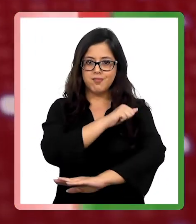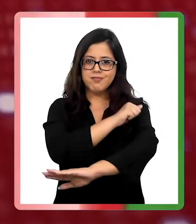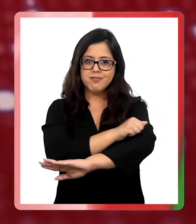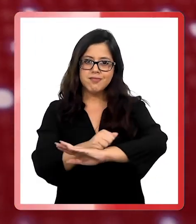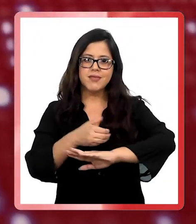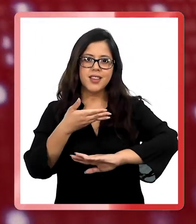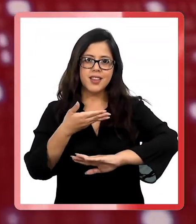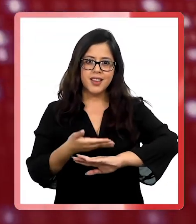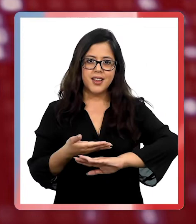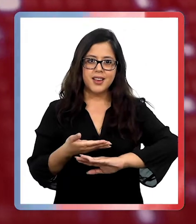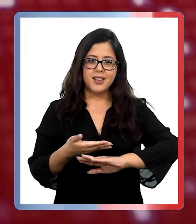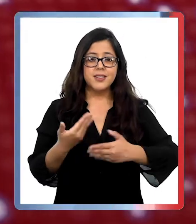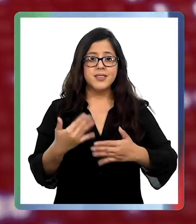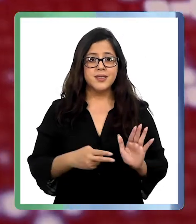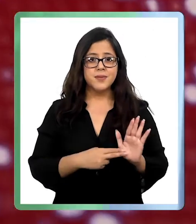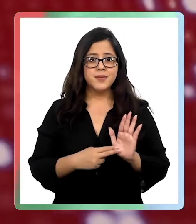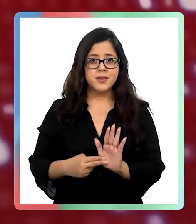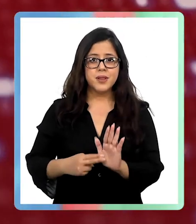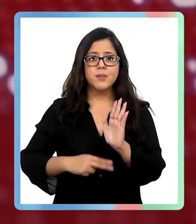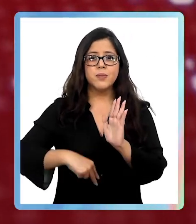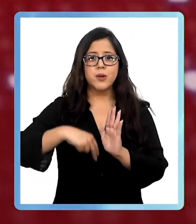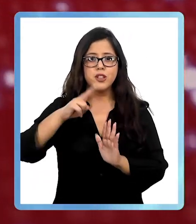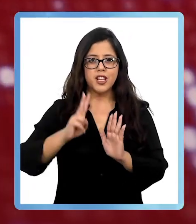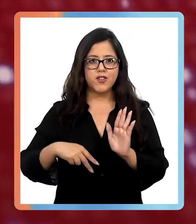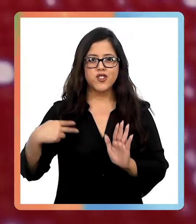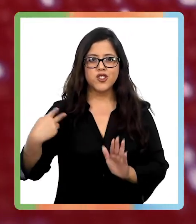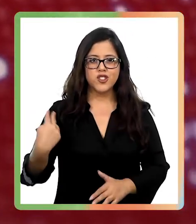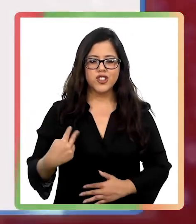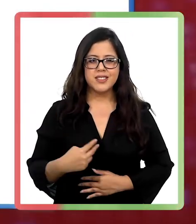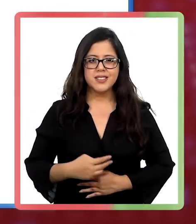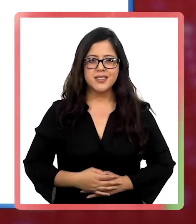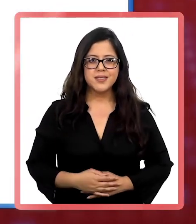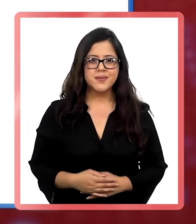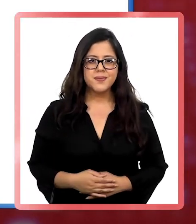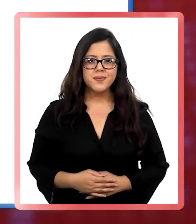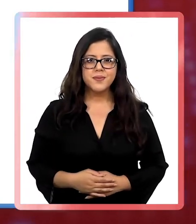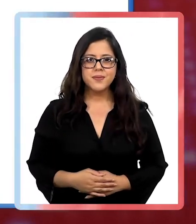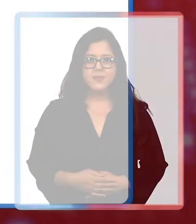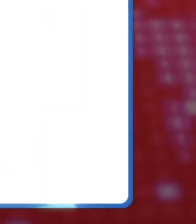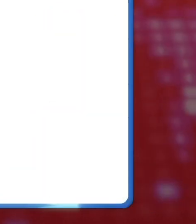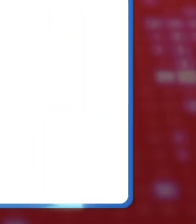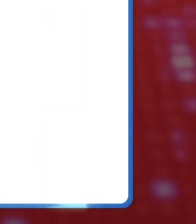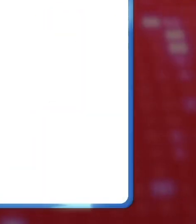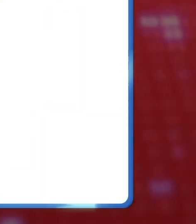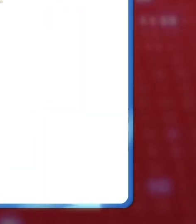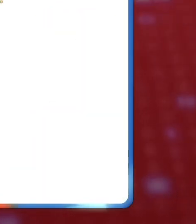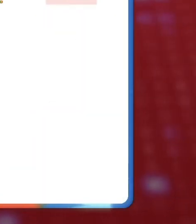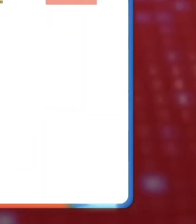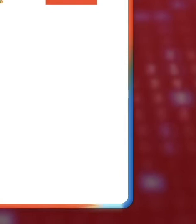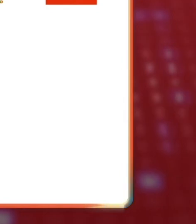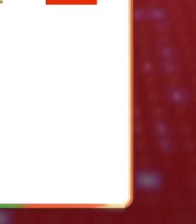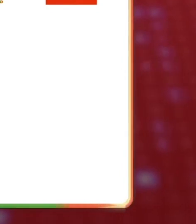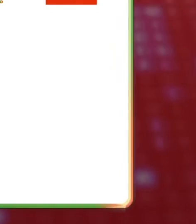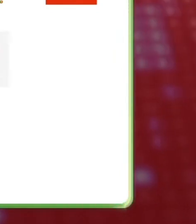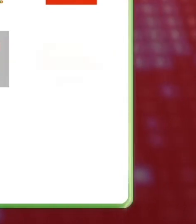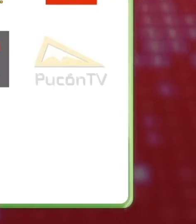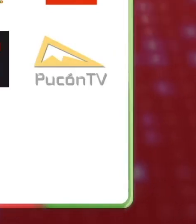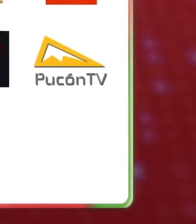Chile Arcatel presentó Portavoz Noticias Un porfomónicos.